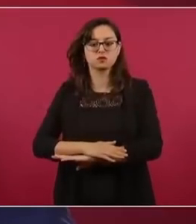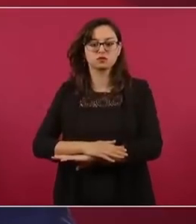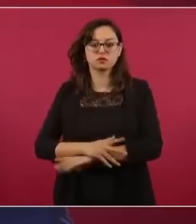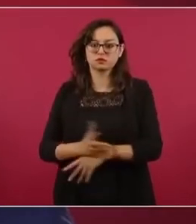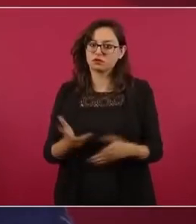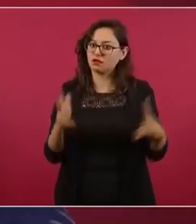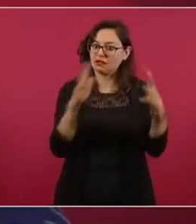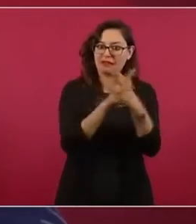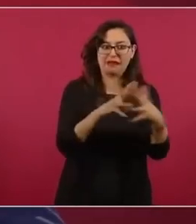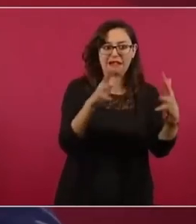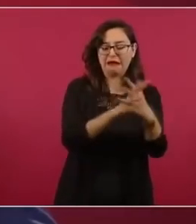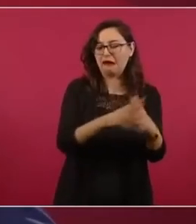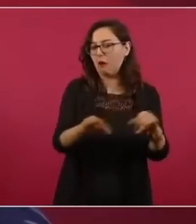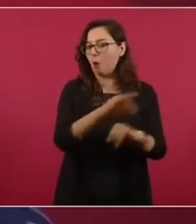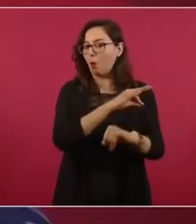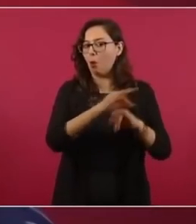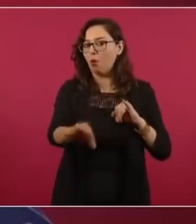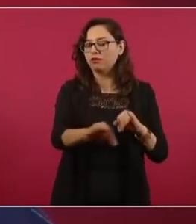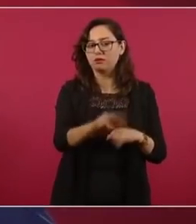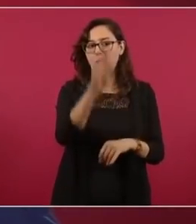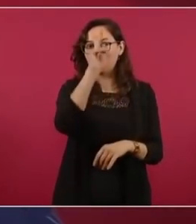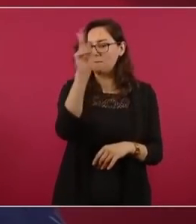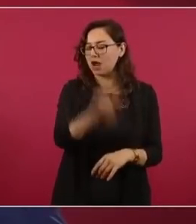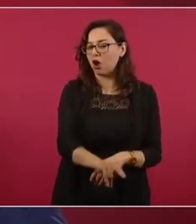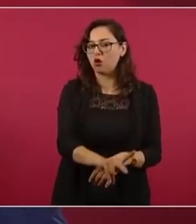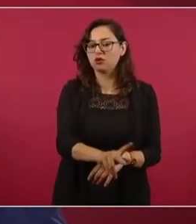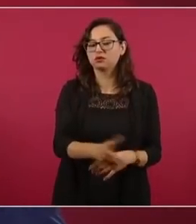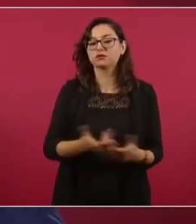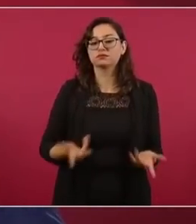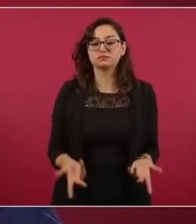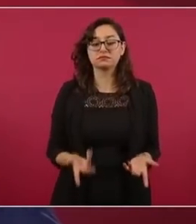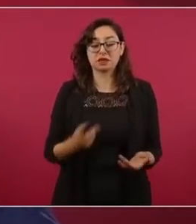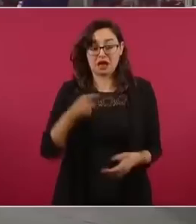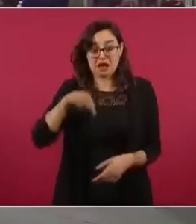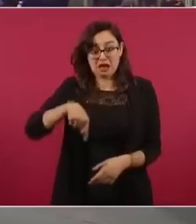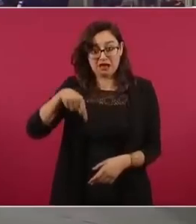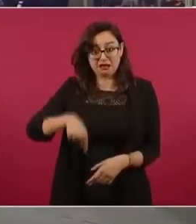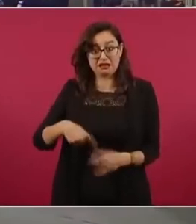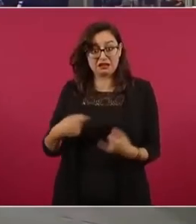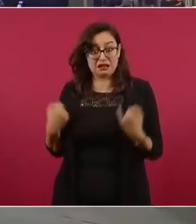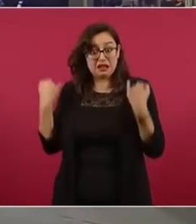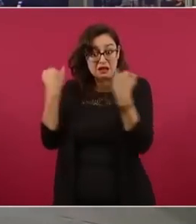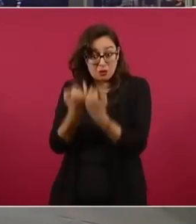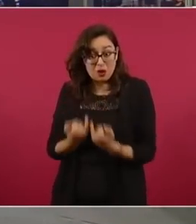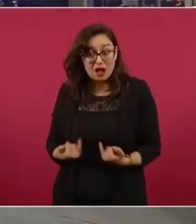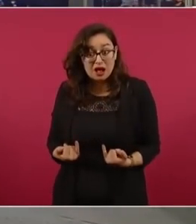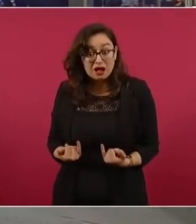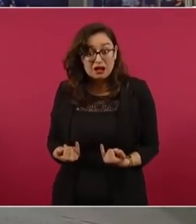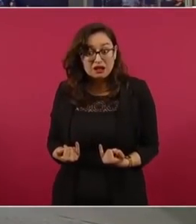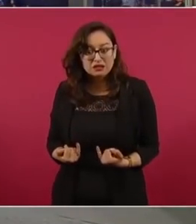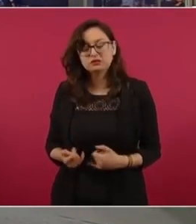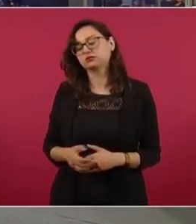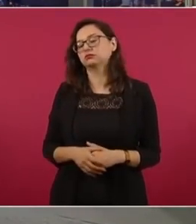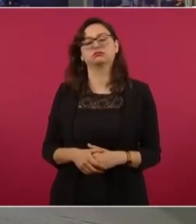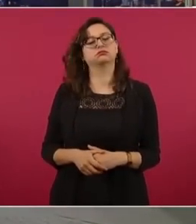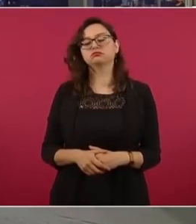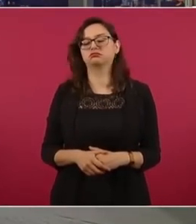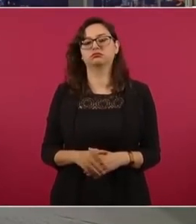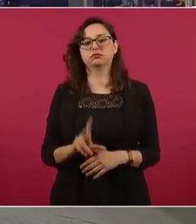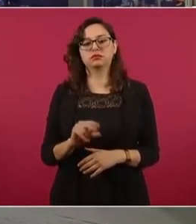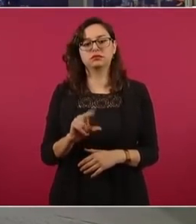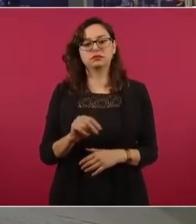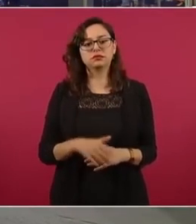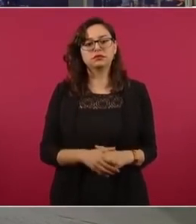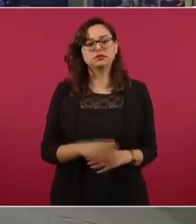Entonces, no vamos a seguir con lo mismo. Luego entonces, señor presidente, y de acuerdo con nuestra Constitución y el apego